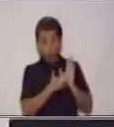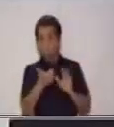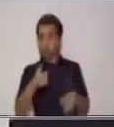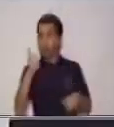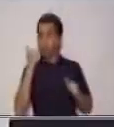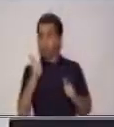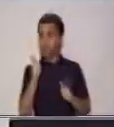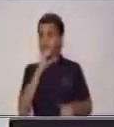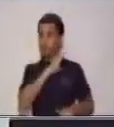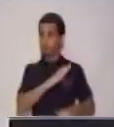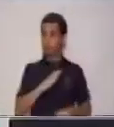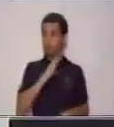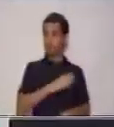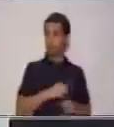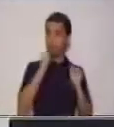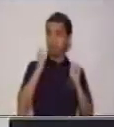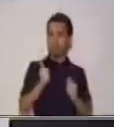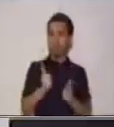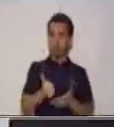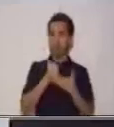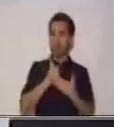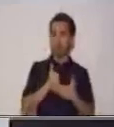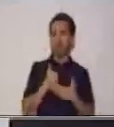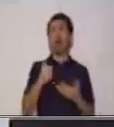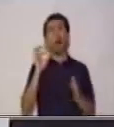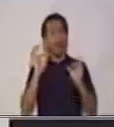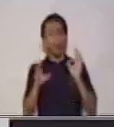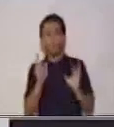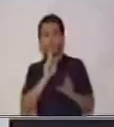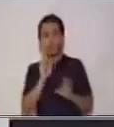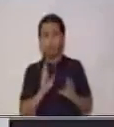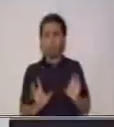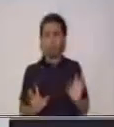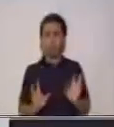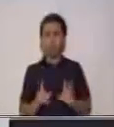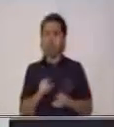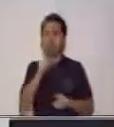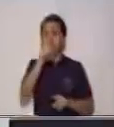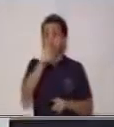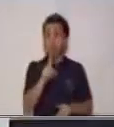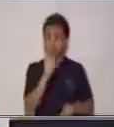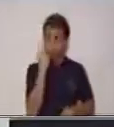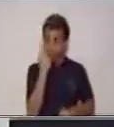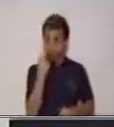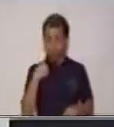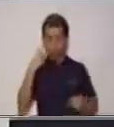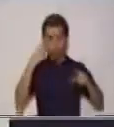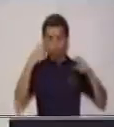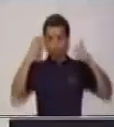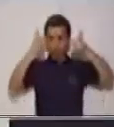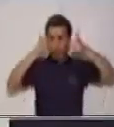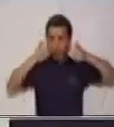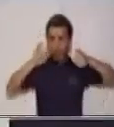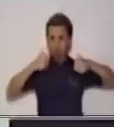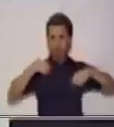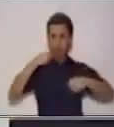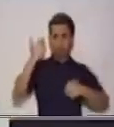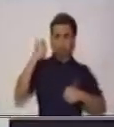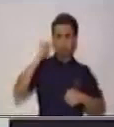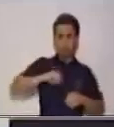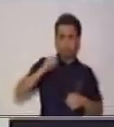decía y te vuelvo a mencionar, hay que tener mucho cuidado con qué es lo que tú crees necesitar y, pues,